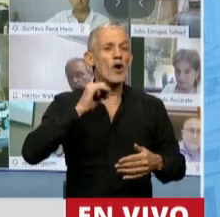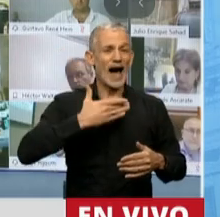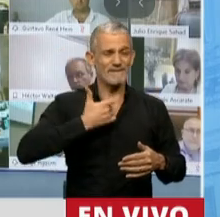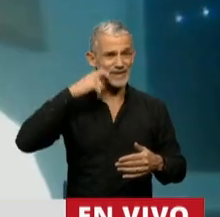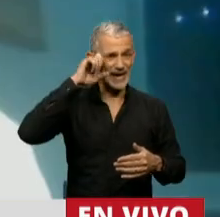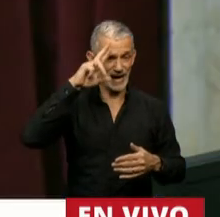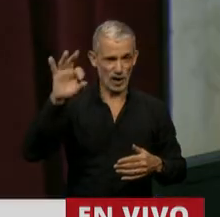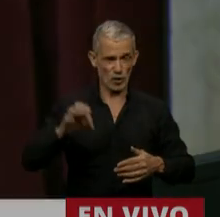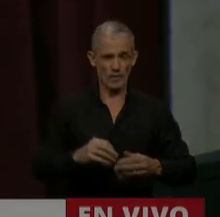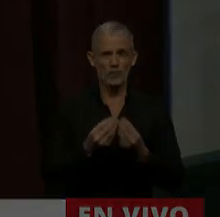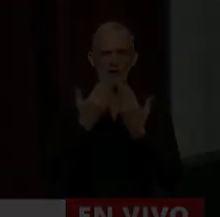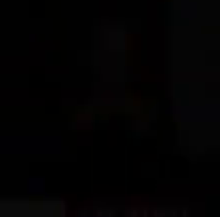Gracias, diputada Vallejo.